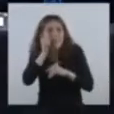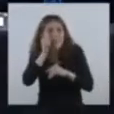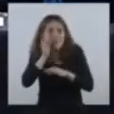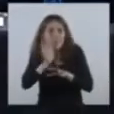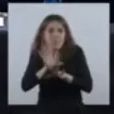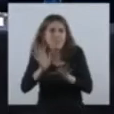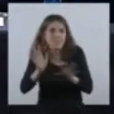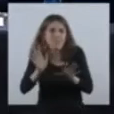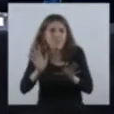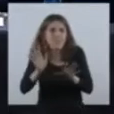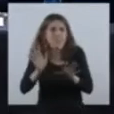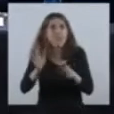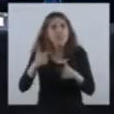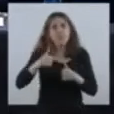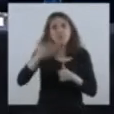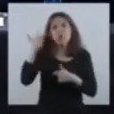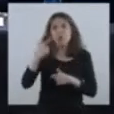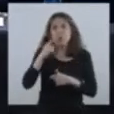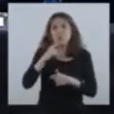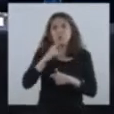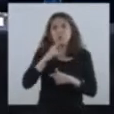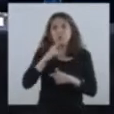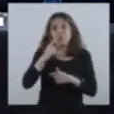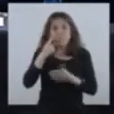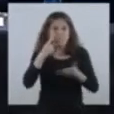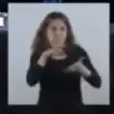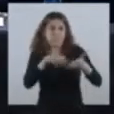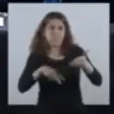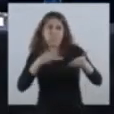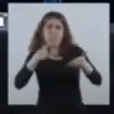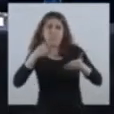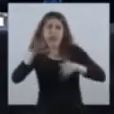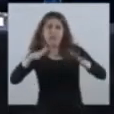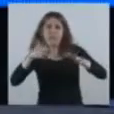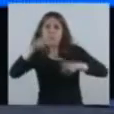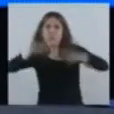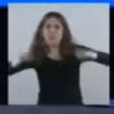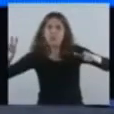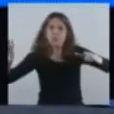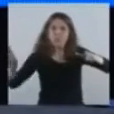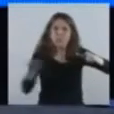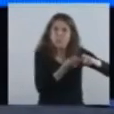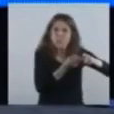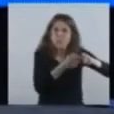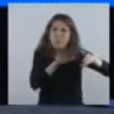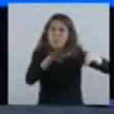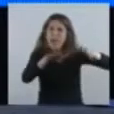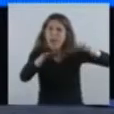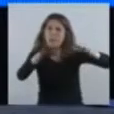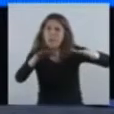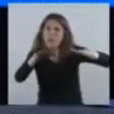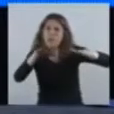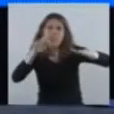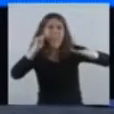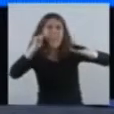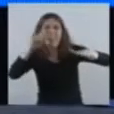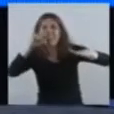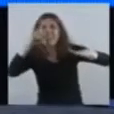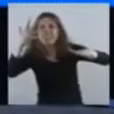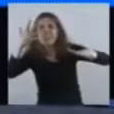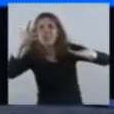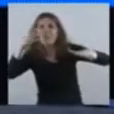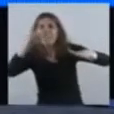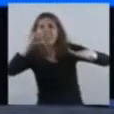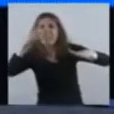Estaba mirando que el promedio de edad de los fallecidos ronda en los 74 años. Y entonces eso es una